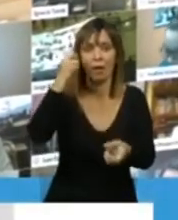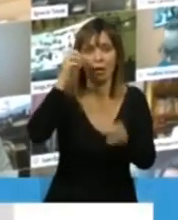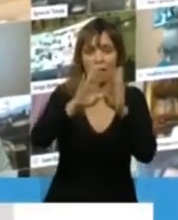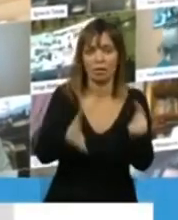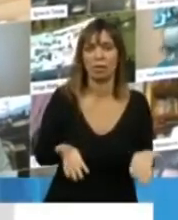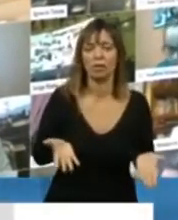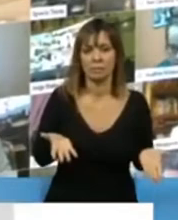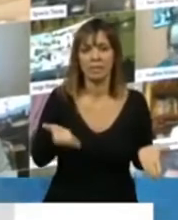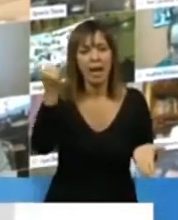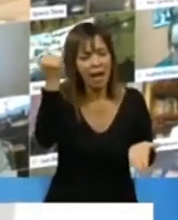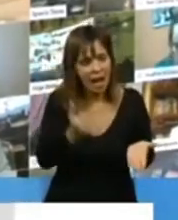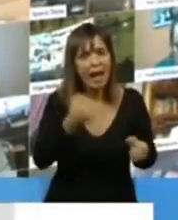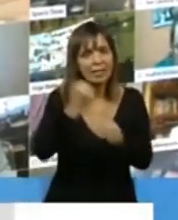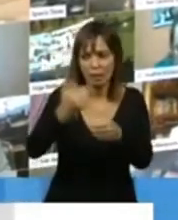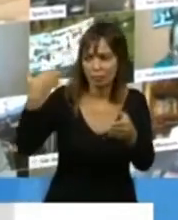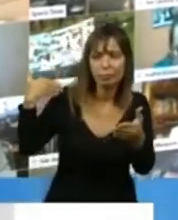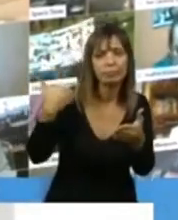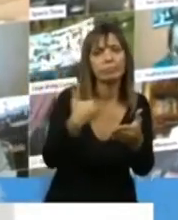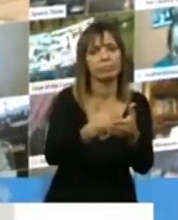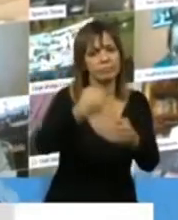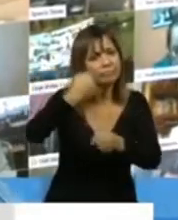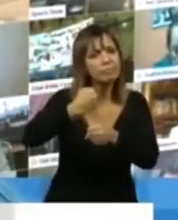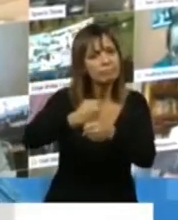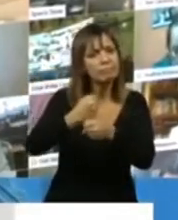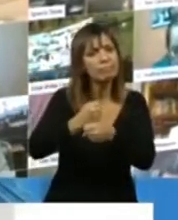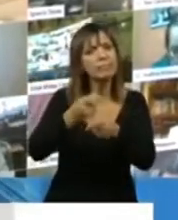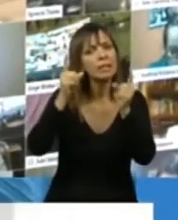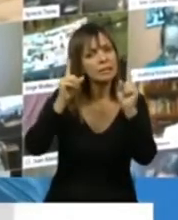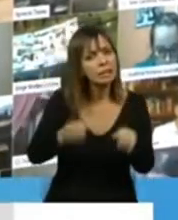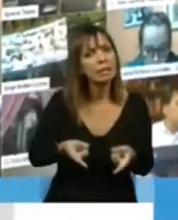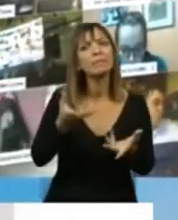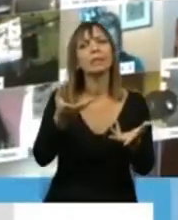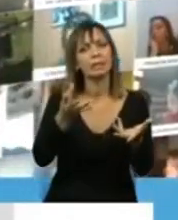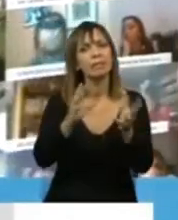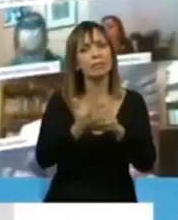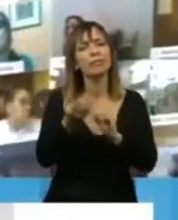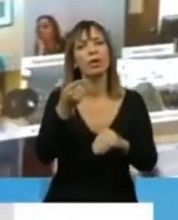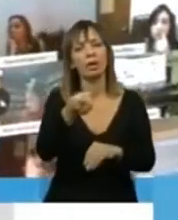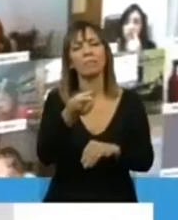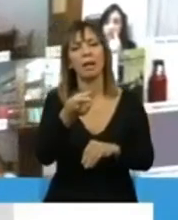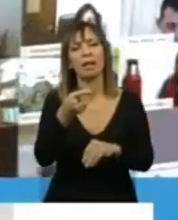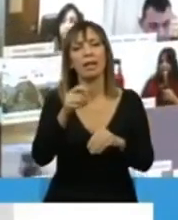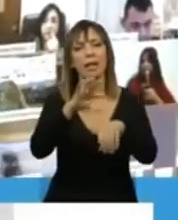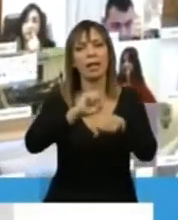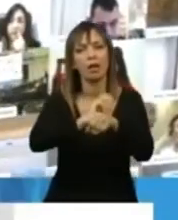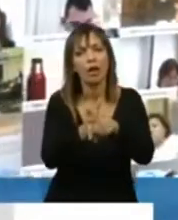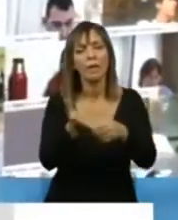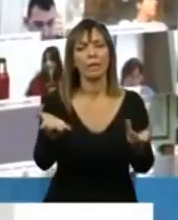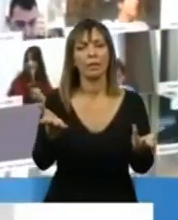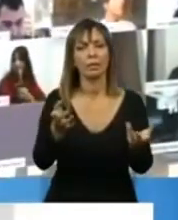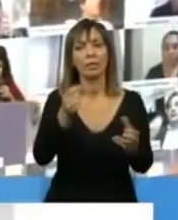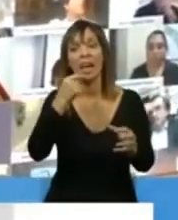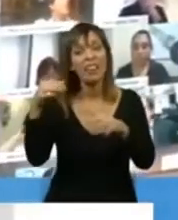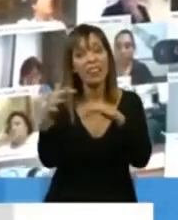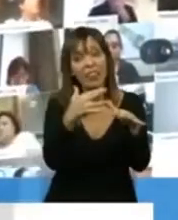Nación en todos estos días y fundamentalmente desde el inicio de la pandemia. Seguramente los que dicen que el Congreso